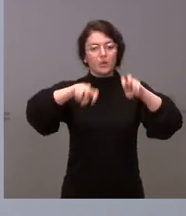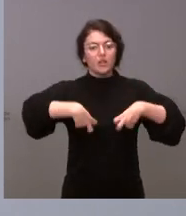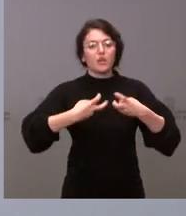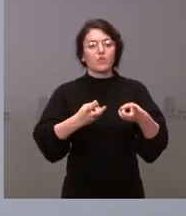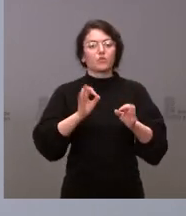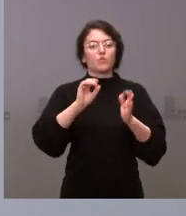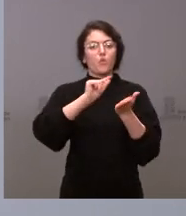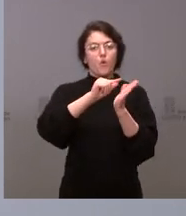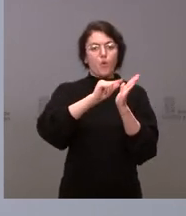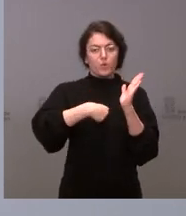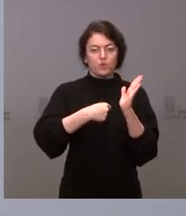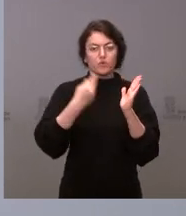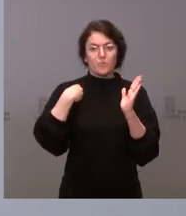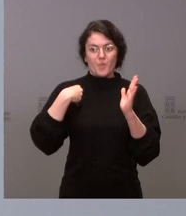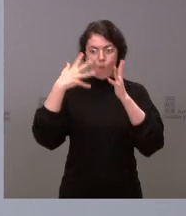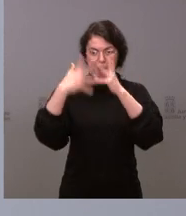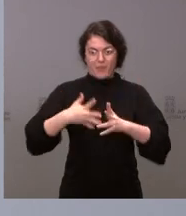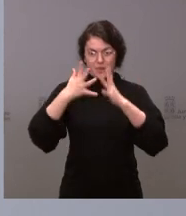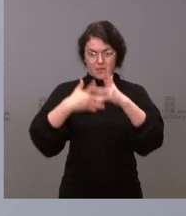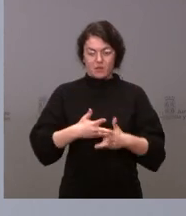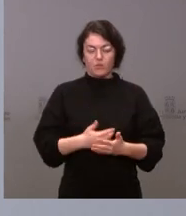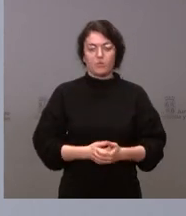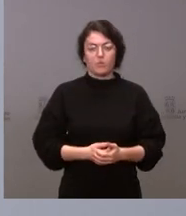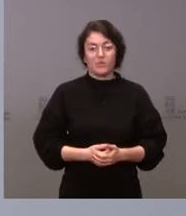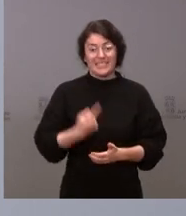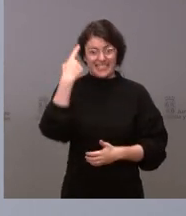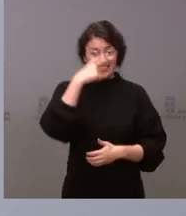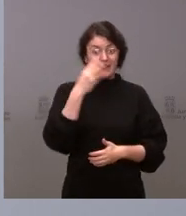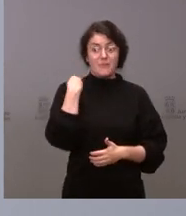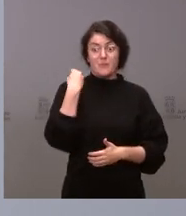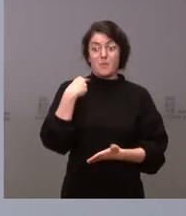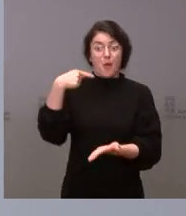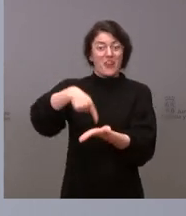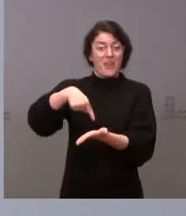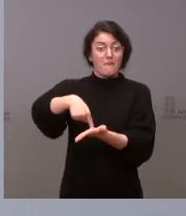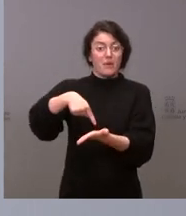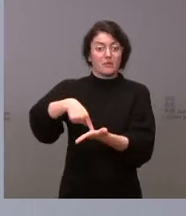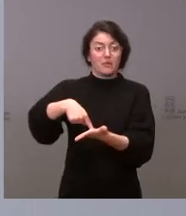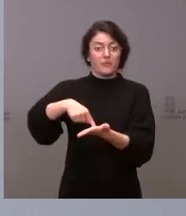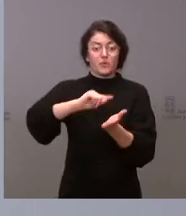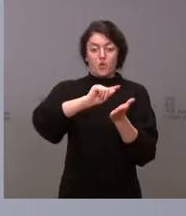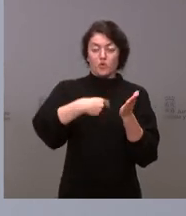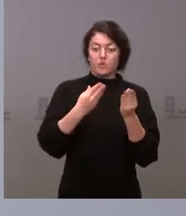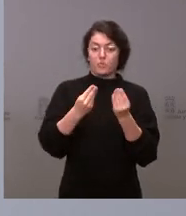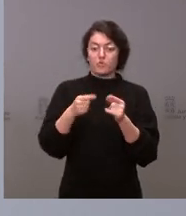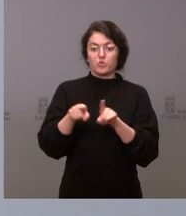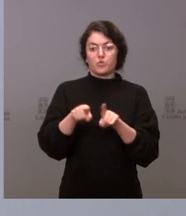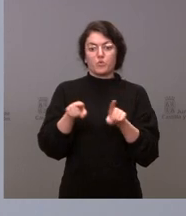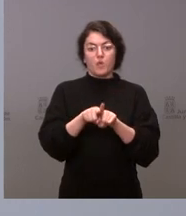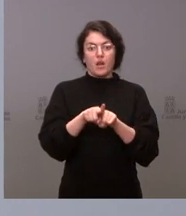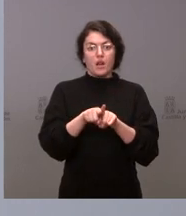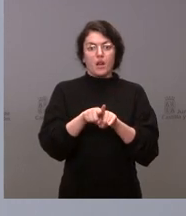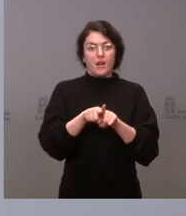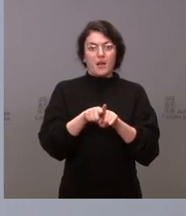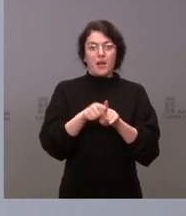parte de la Administración. Saben ustedes que esta es una demanda de muchos de los contratos en vigor que están sometidos a un precio que ha quedado superado por las